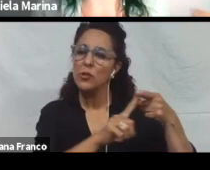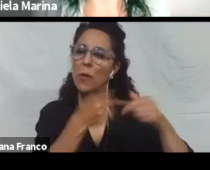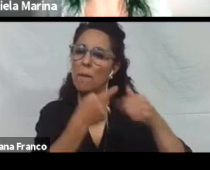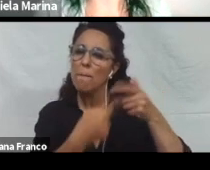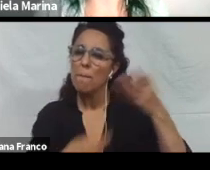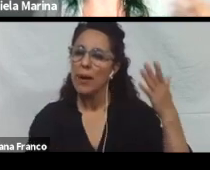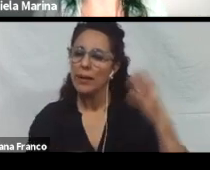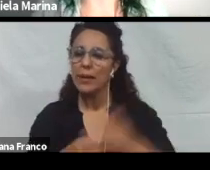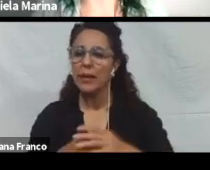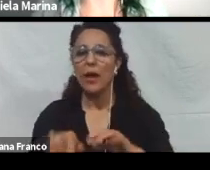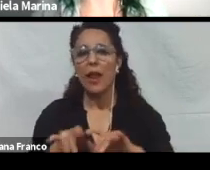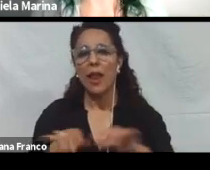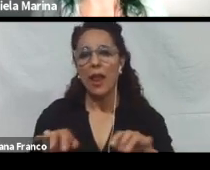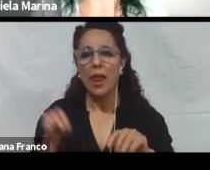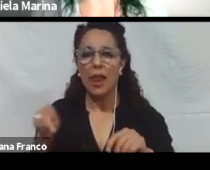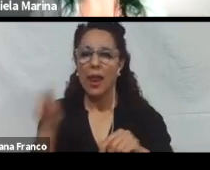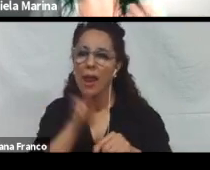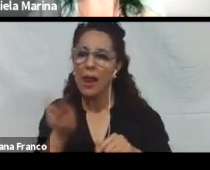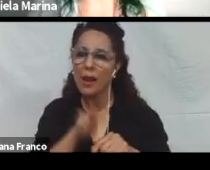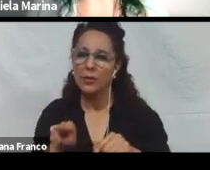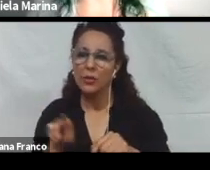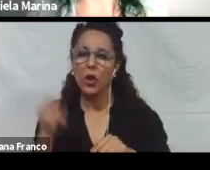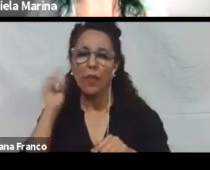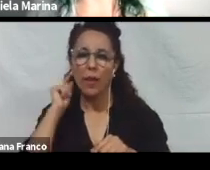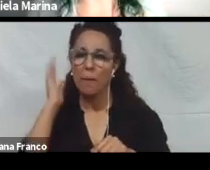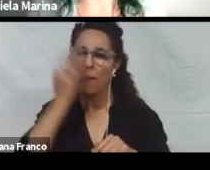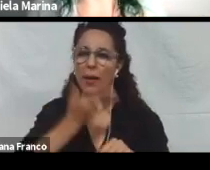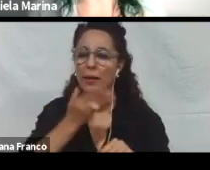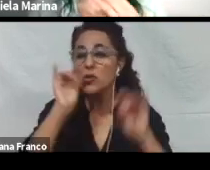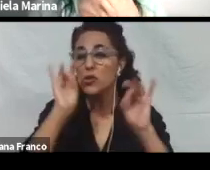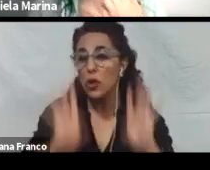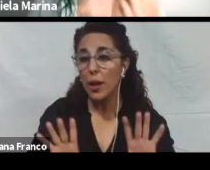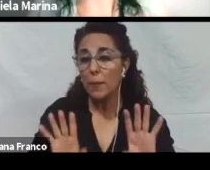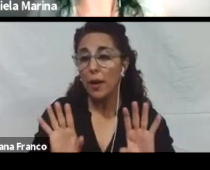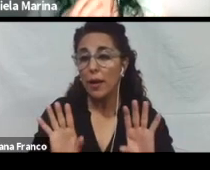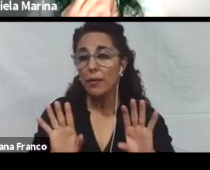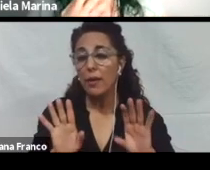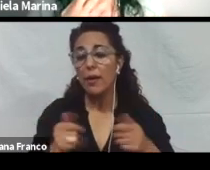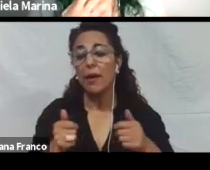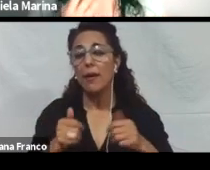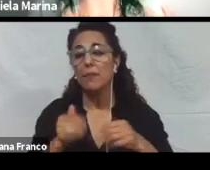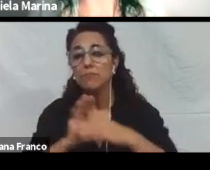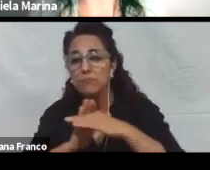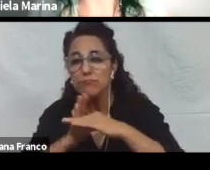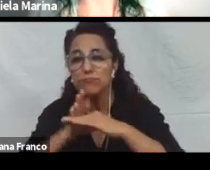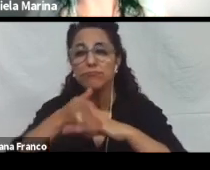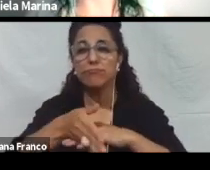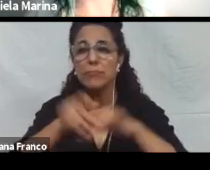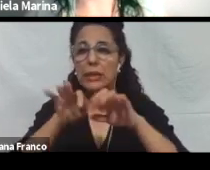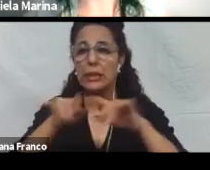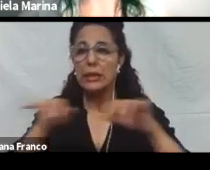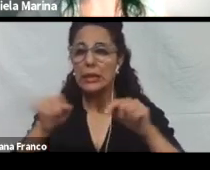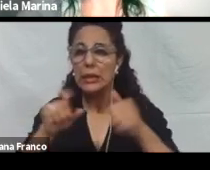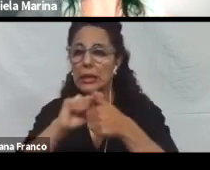usuario del lector de pantalla, como hablábamos recién, solo podrá navegar por una herramienta utilizando el